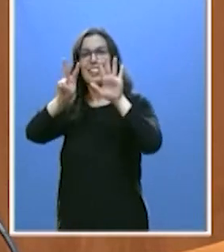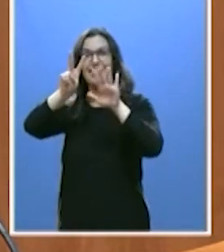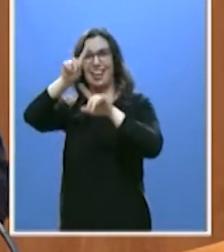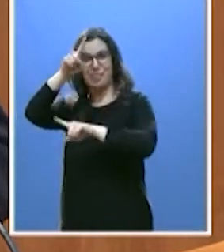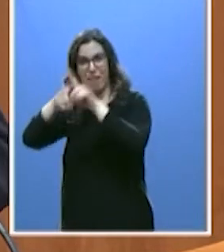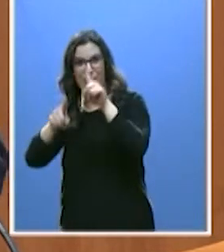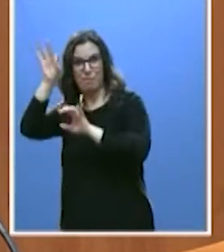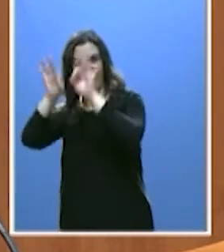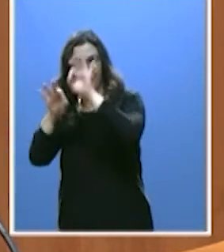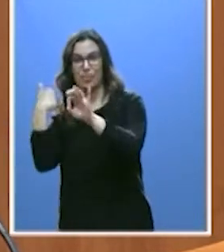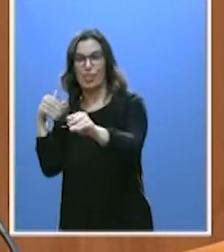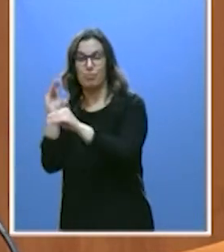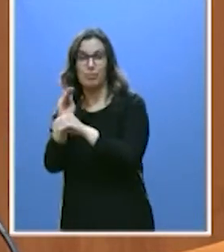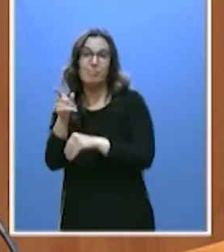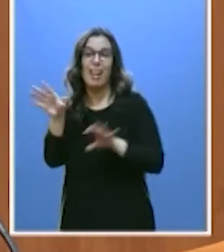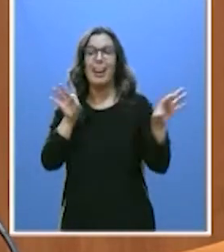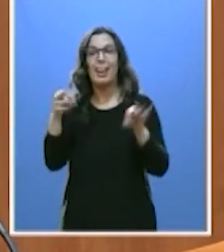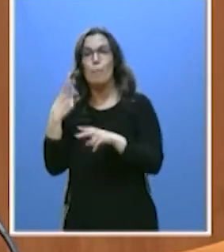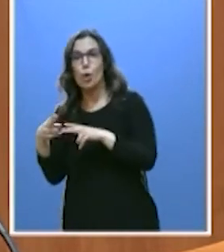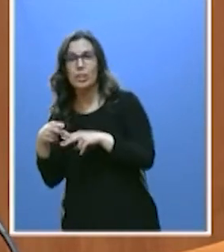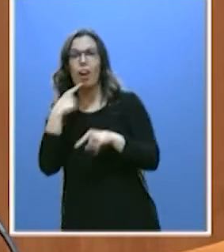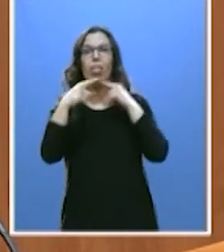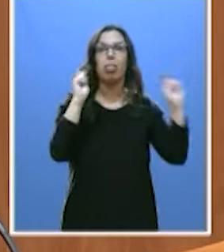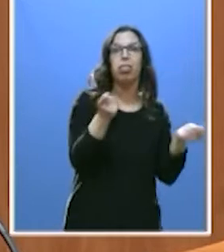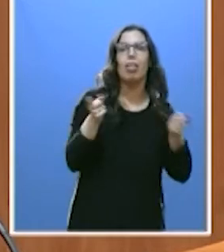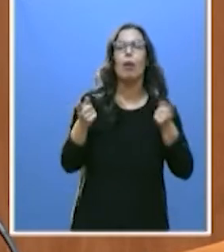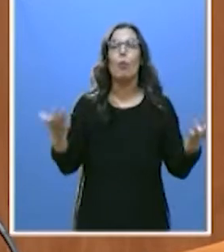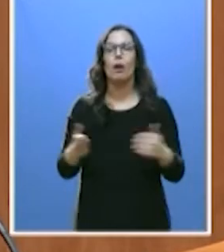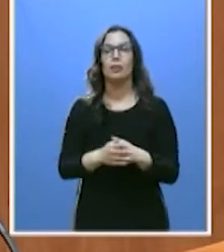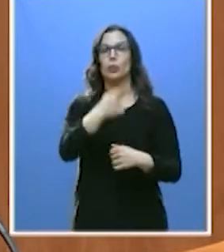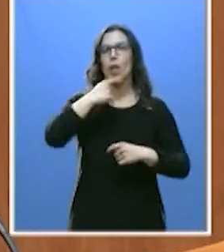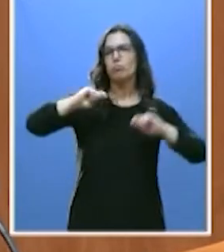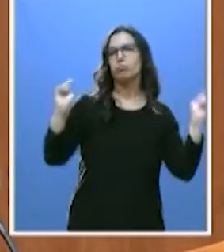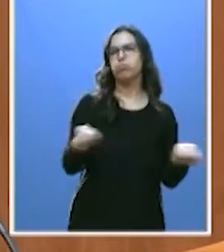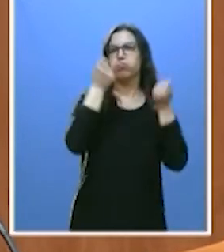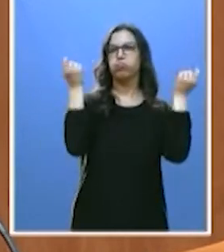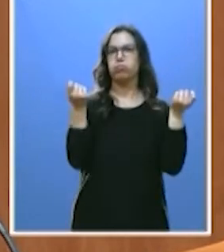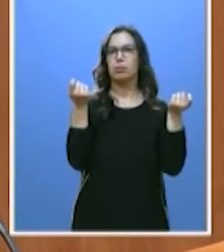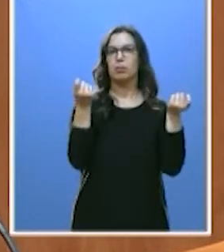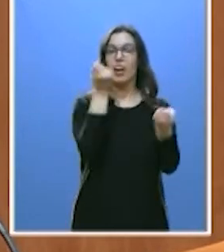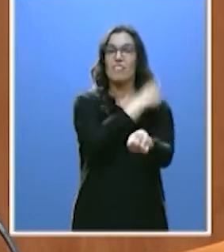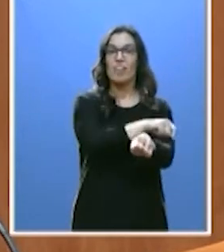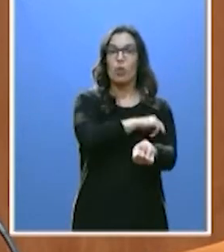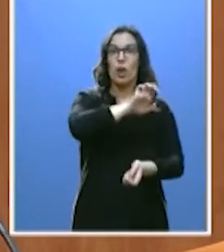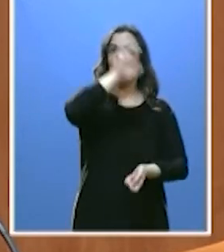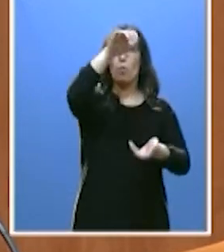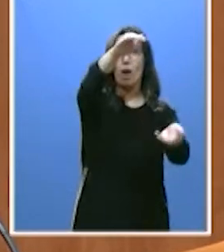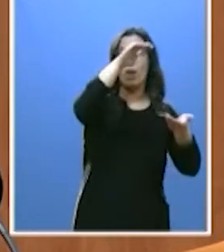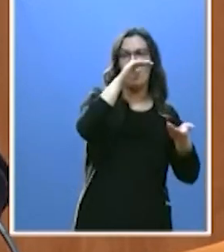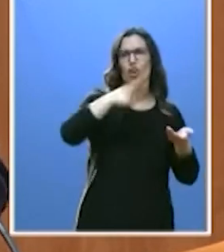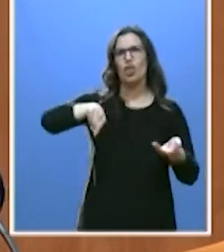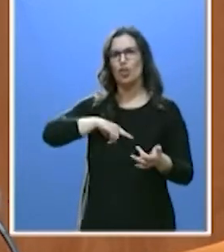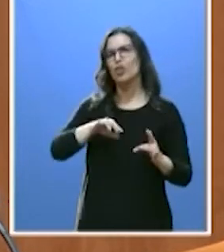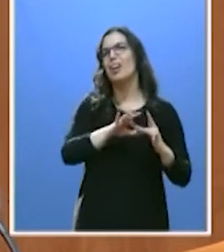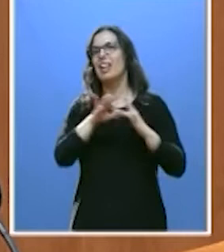es lo que se elige hoy aquí. Ustedes anuncian las vacunas compradas por Europa. Nosotros conseguimos que nuestra comunidad lidere